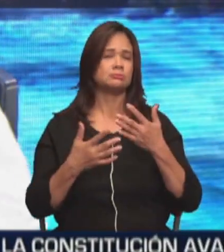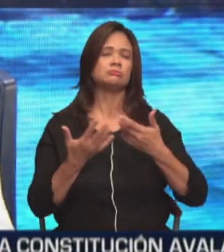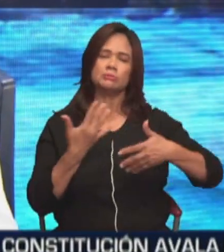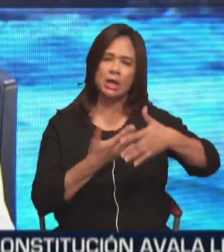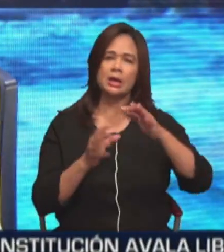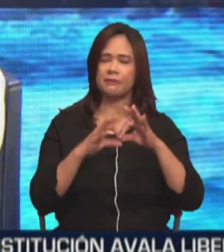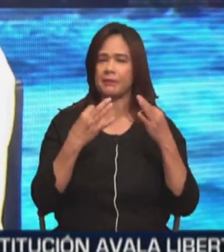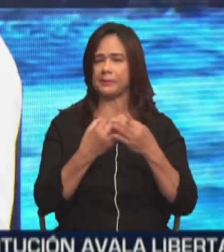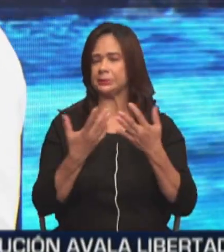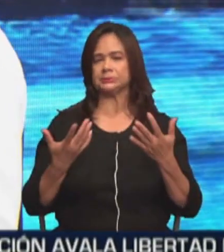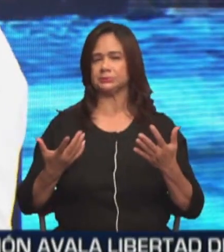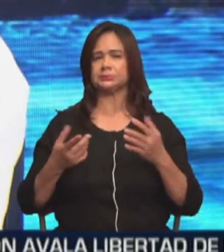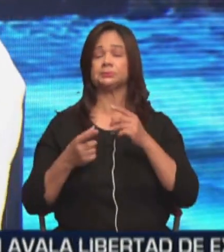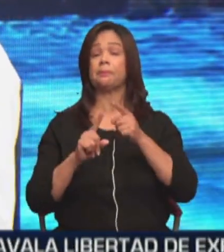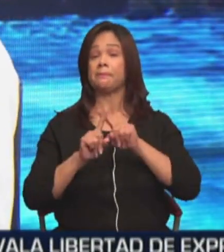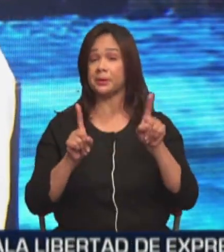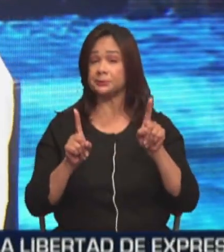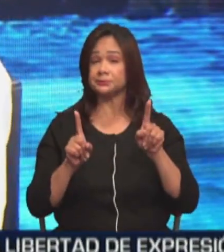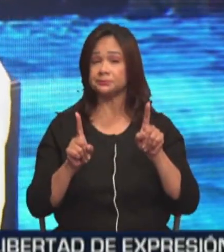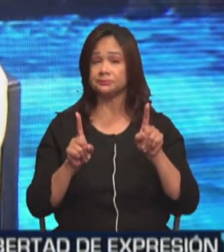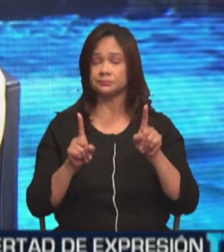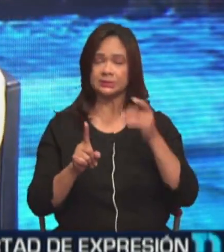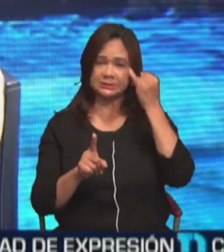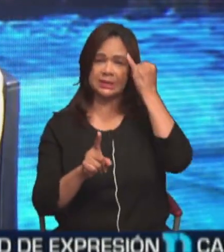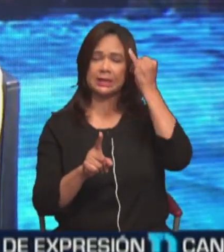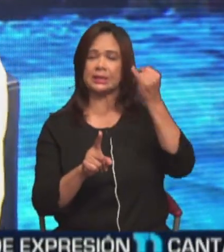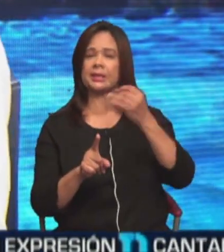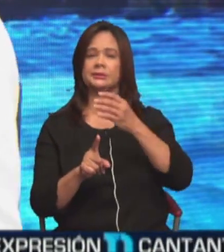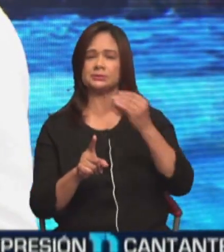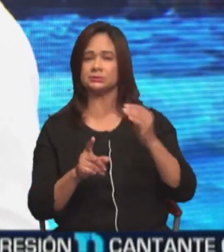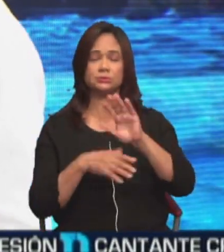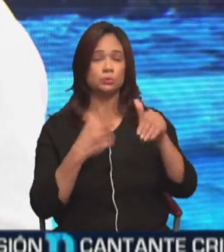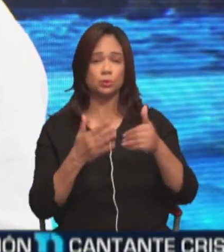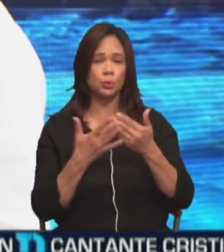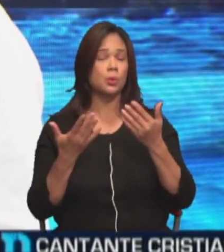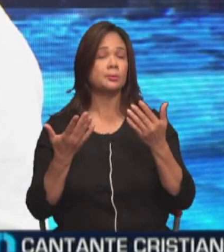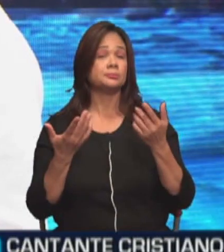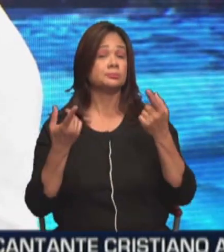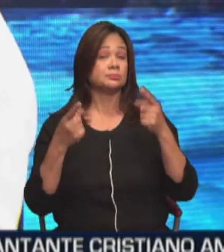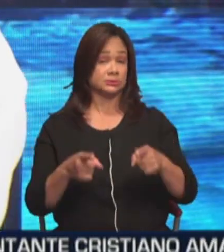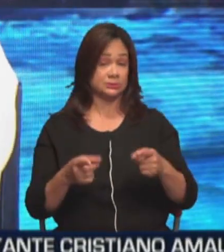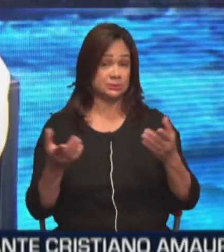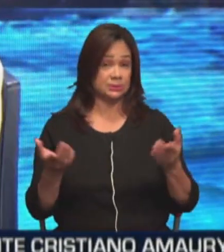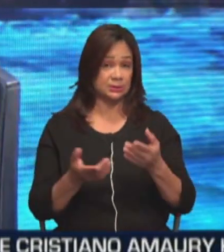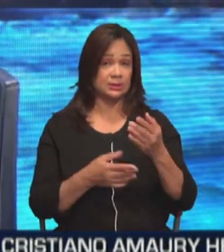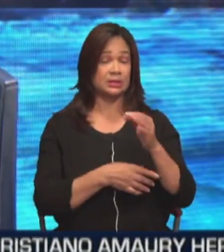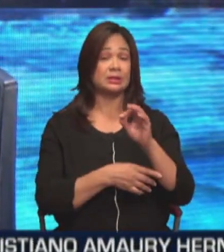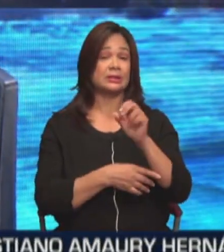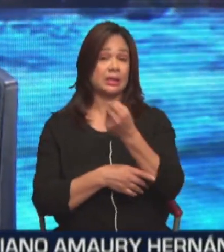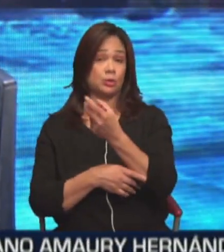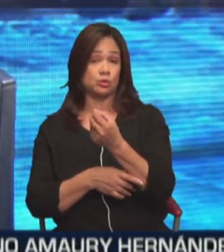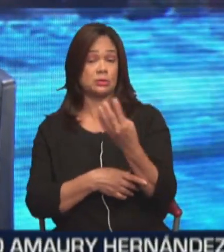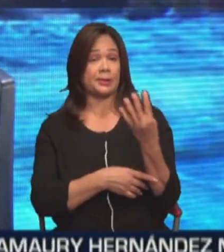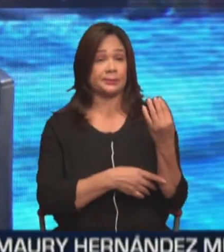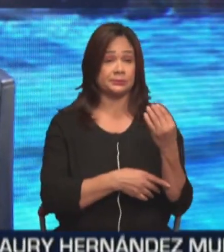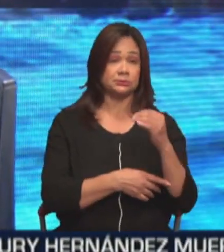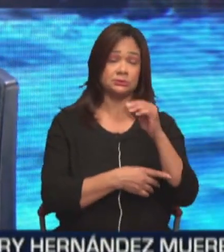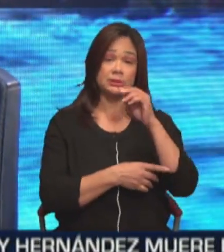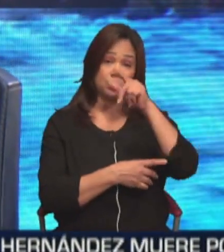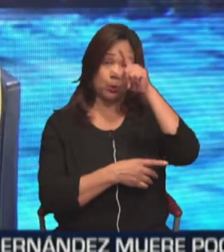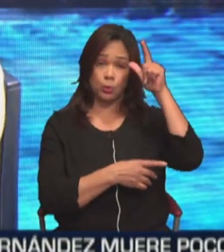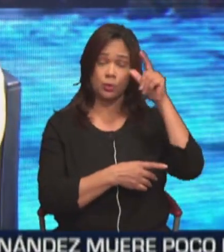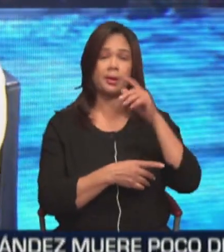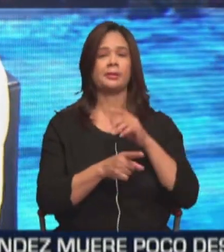familia creció. Pero esa es la idea, es que todo lo que está presente en esta feria del 12 al 14 de julio